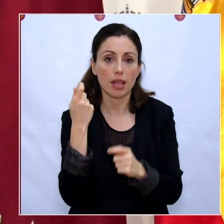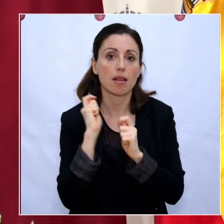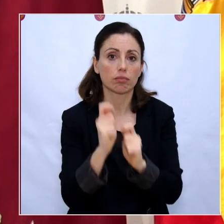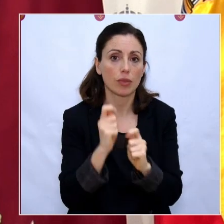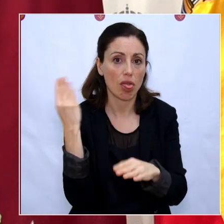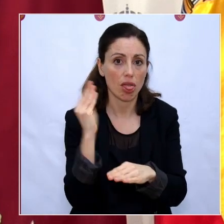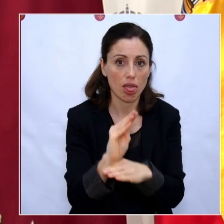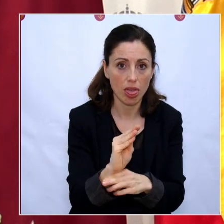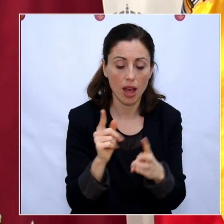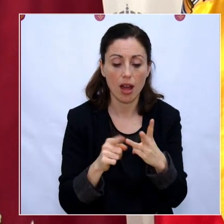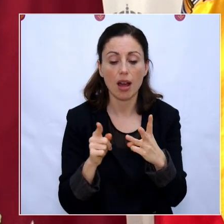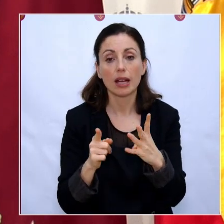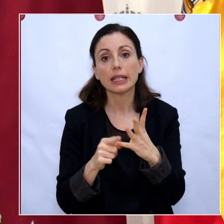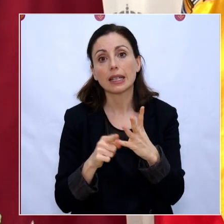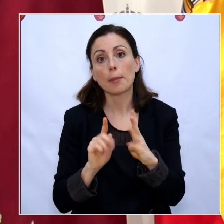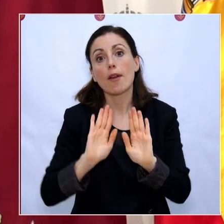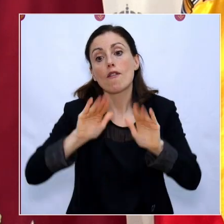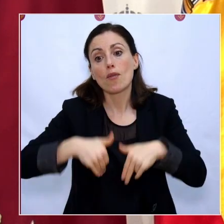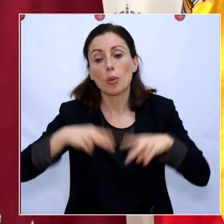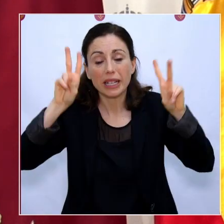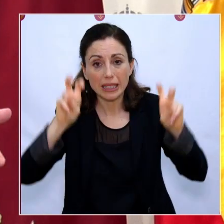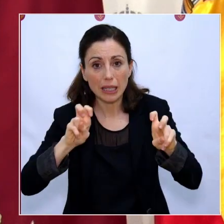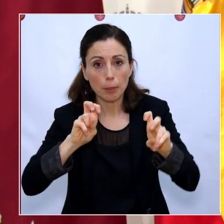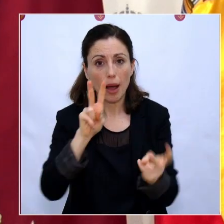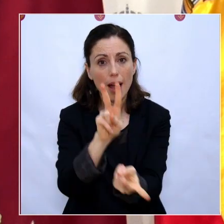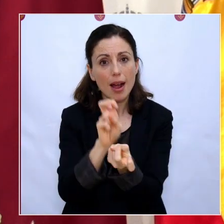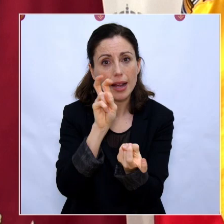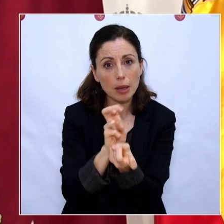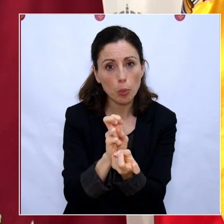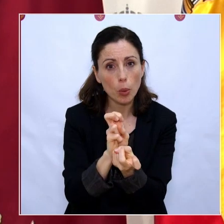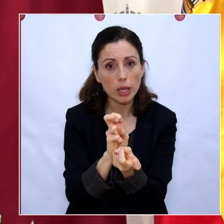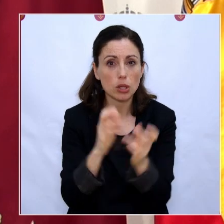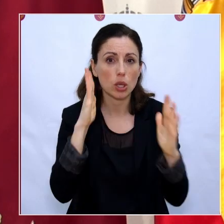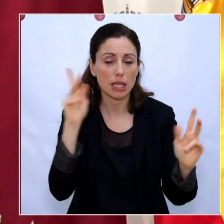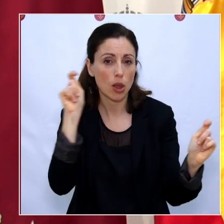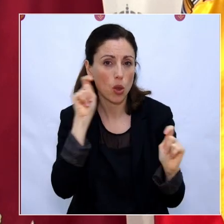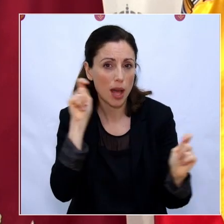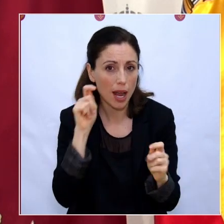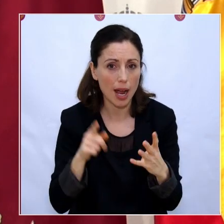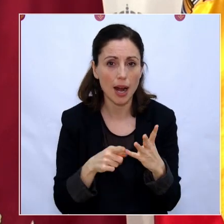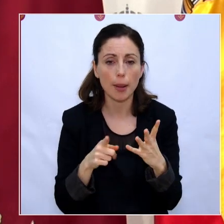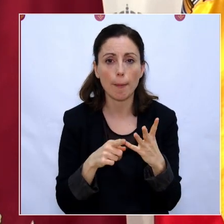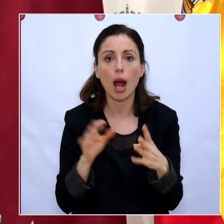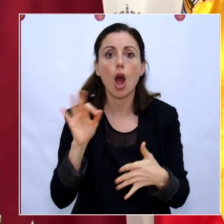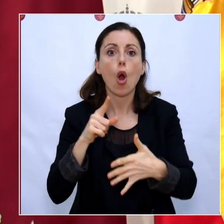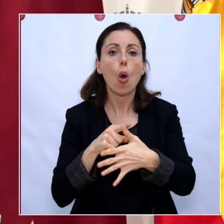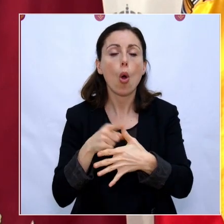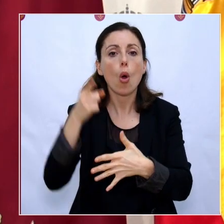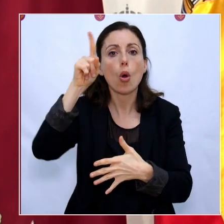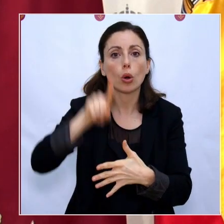posibilidad de devolver aquellos impuestos que han sido devengados desde el estado de alarma o cuando hablan de la posibilidad de ser